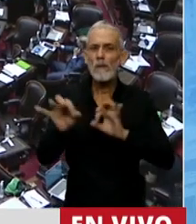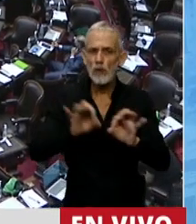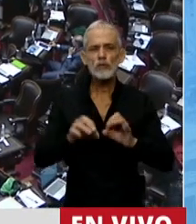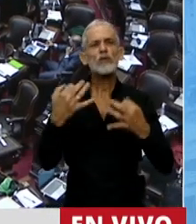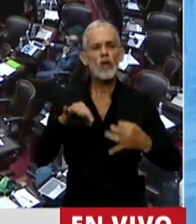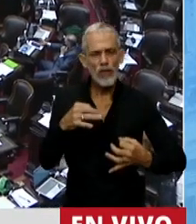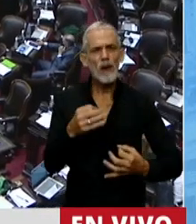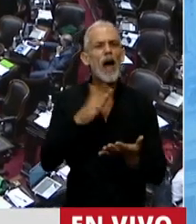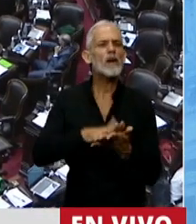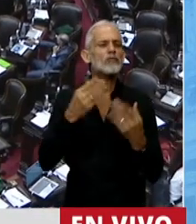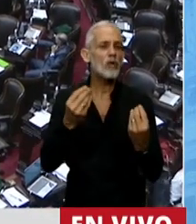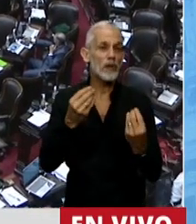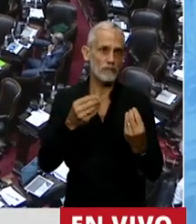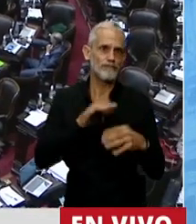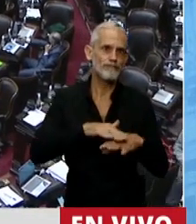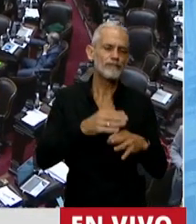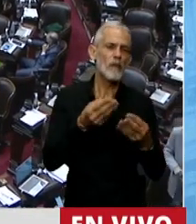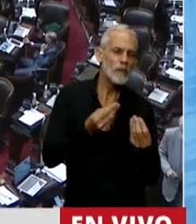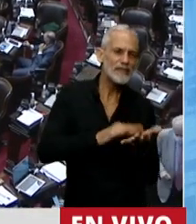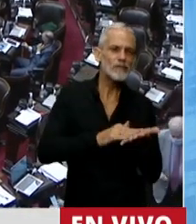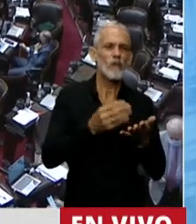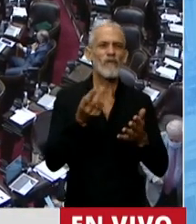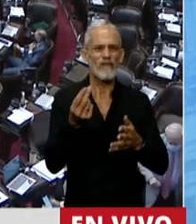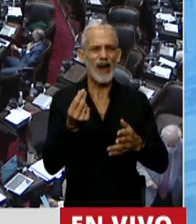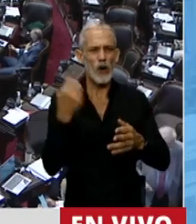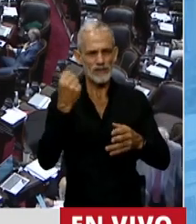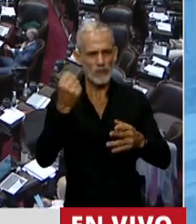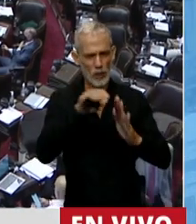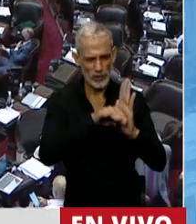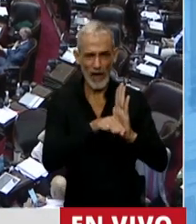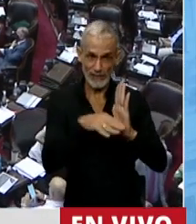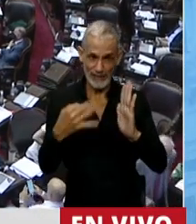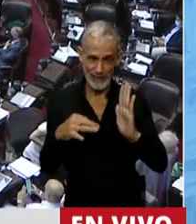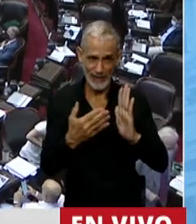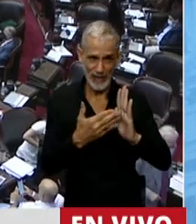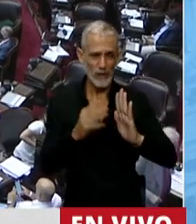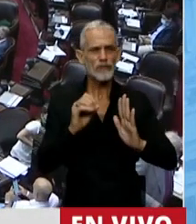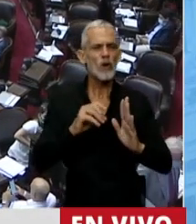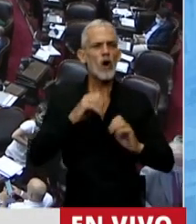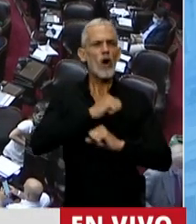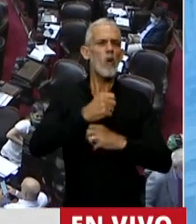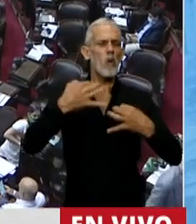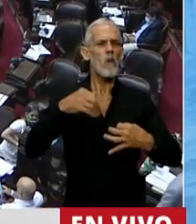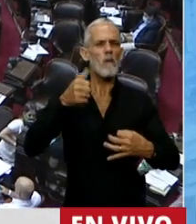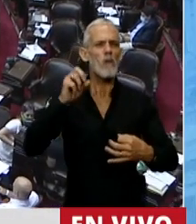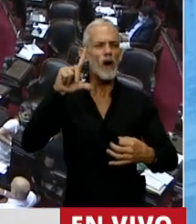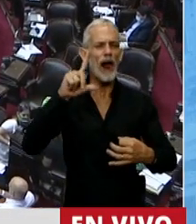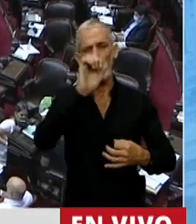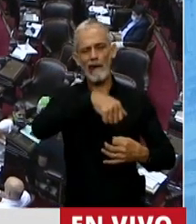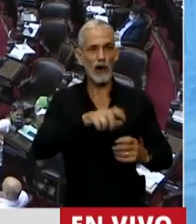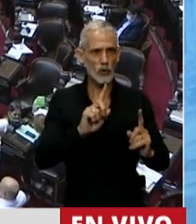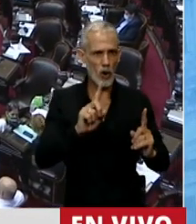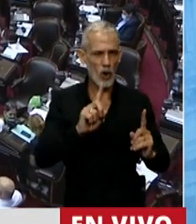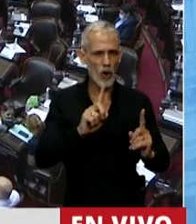también hay que hablar de principios y de valores. No se puede ser moralmente indiferente cuando